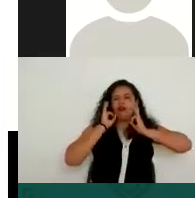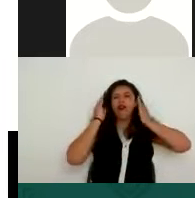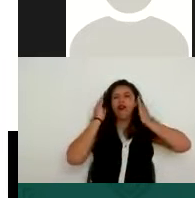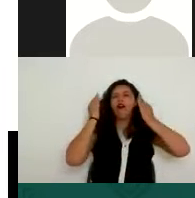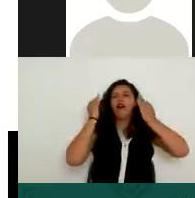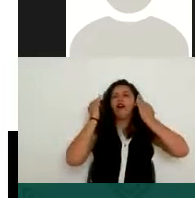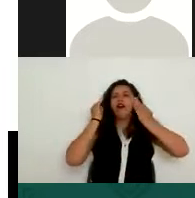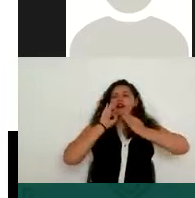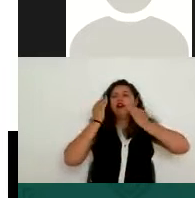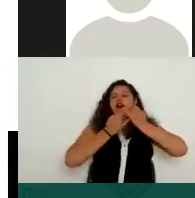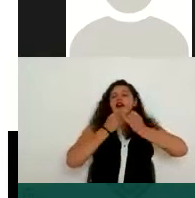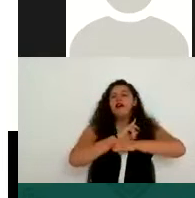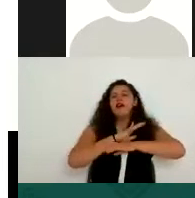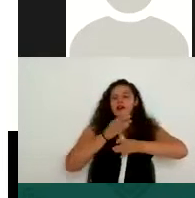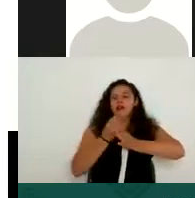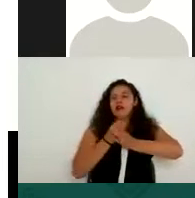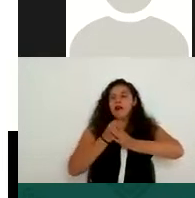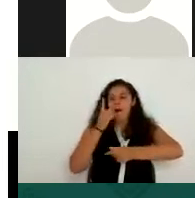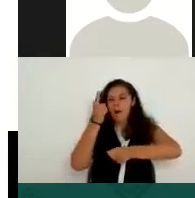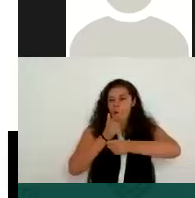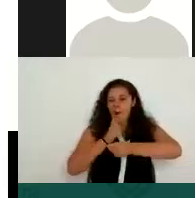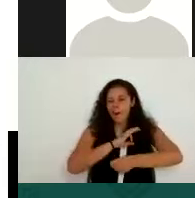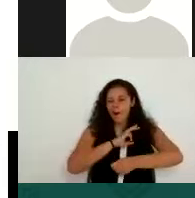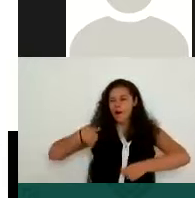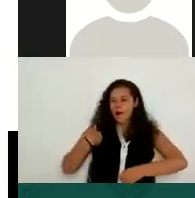personales no es importante si hay alguna duda